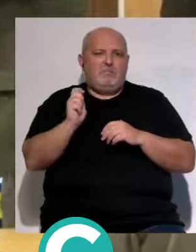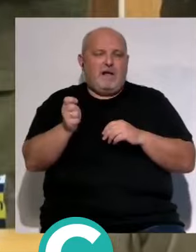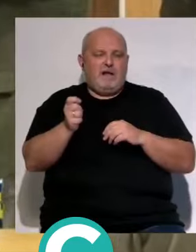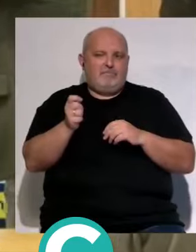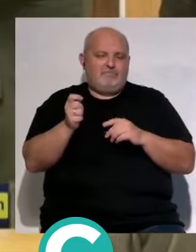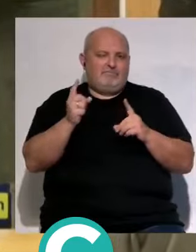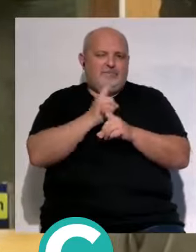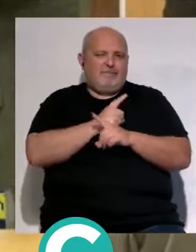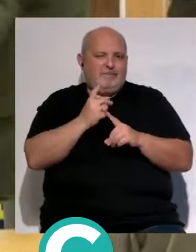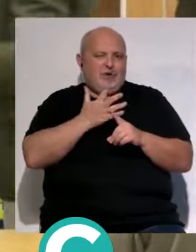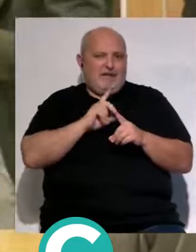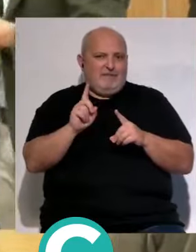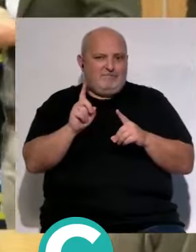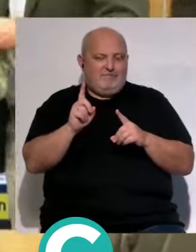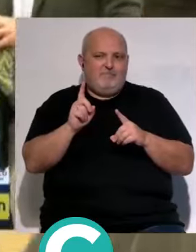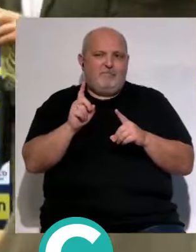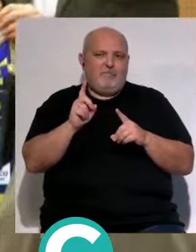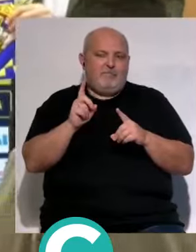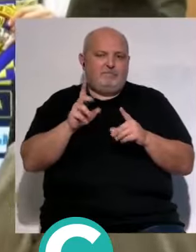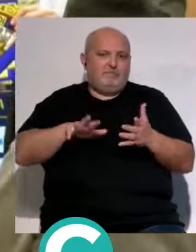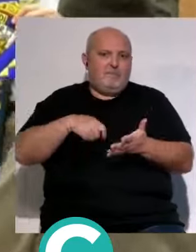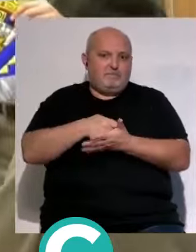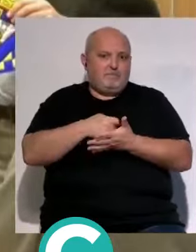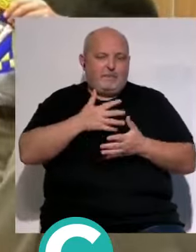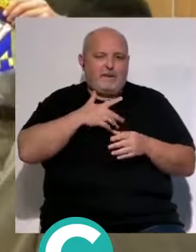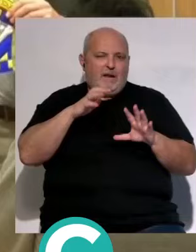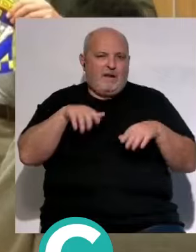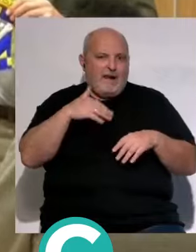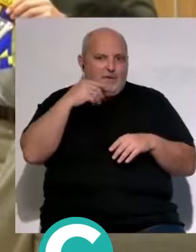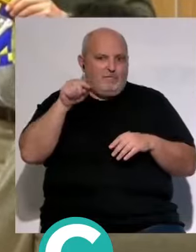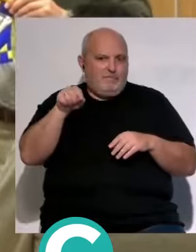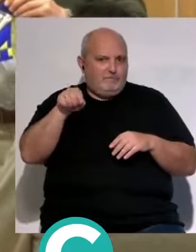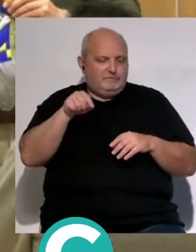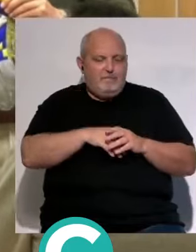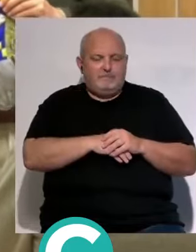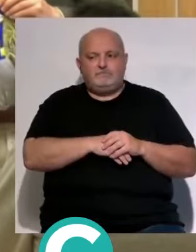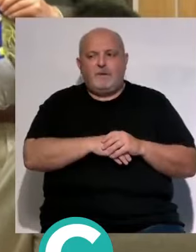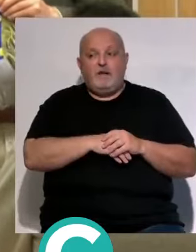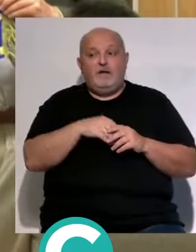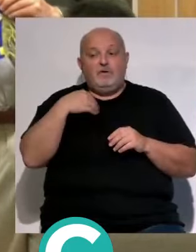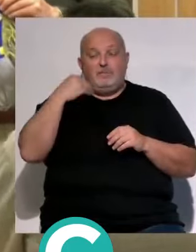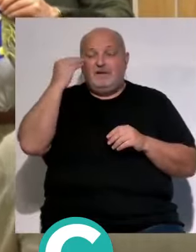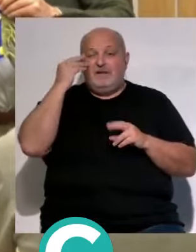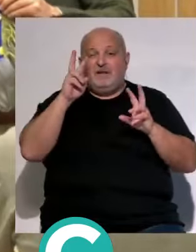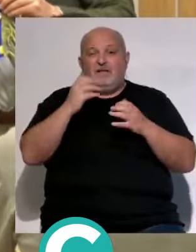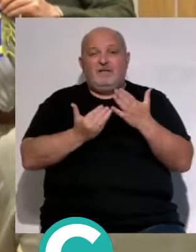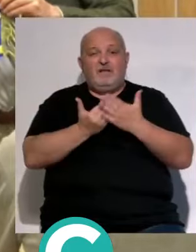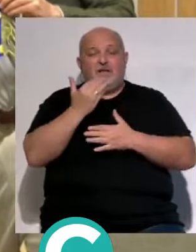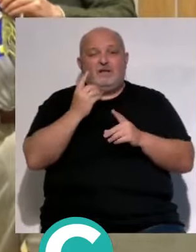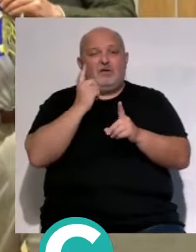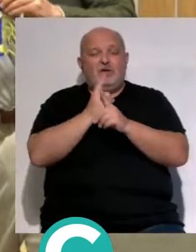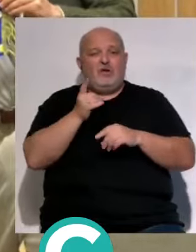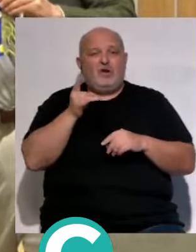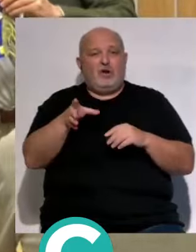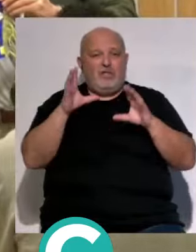pues no lo ponga es verdad también que Darwin el único momento a lo mejor que sí le achaco al entrenador fue el día que marcó el gol contra